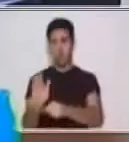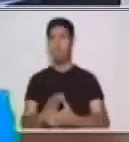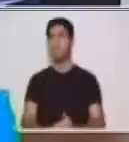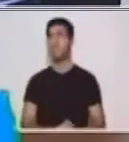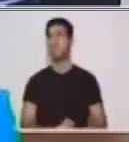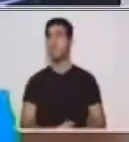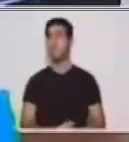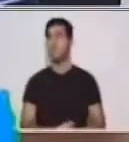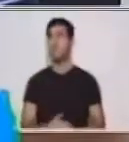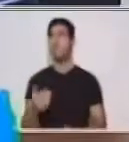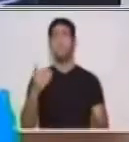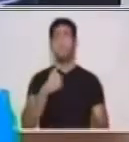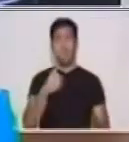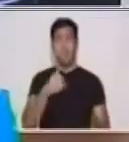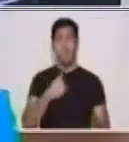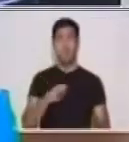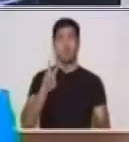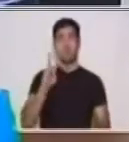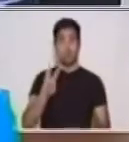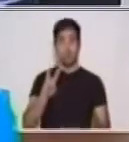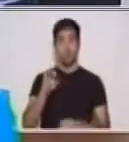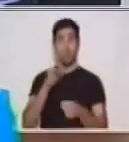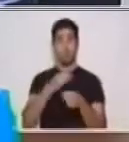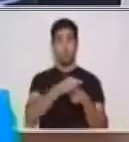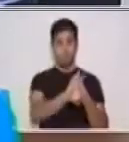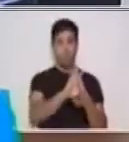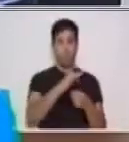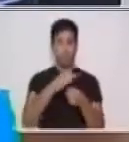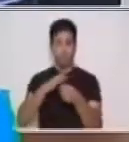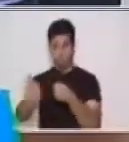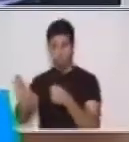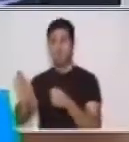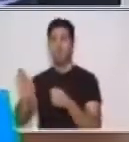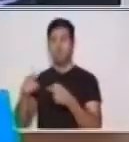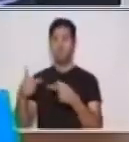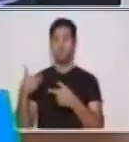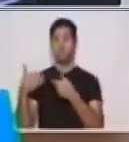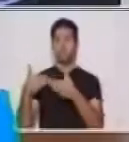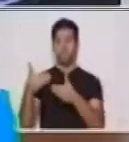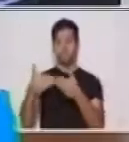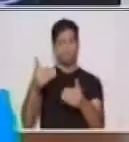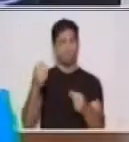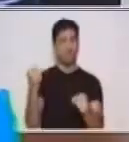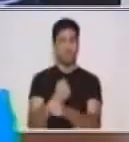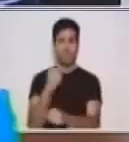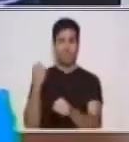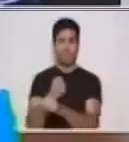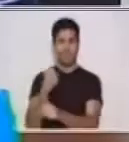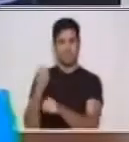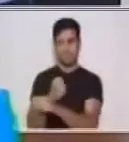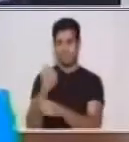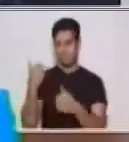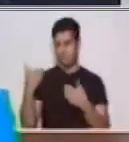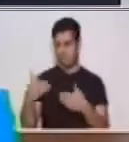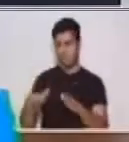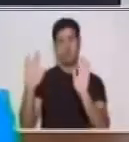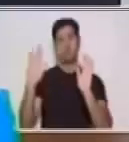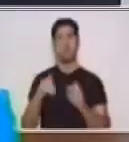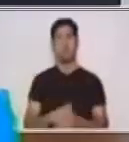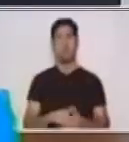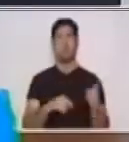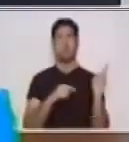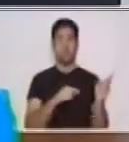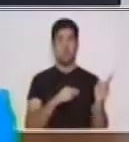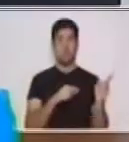Hay dos pueblos que desarrollan esta tradición desde hace muchos años. Tenemos a